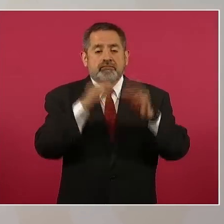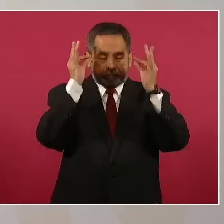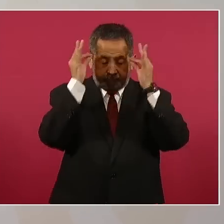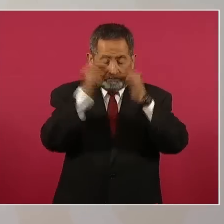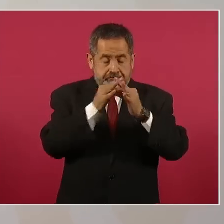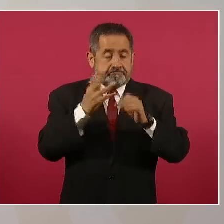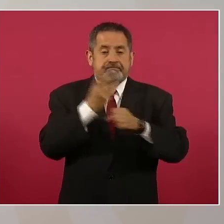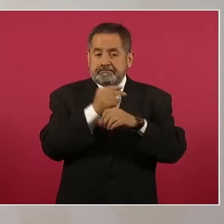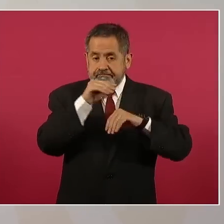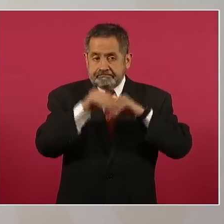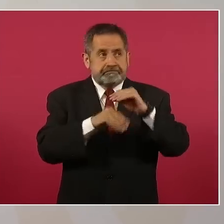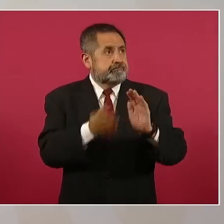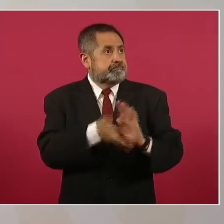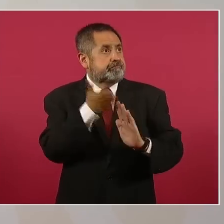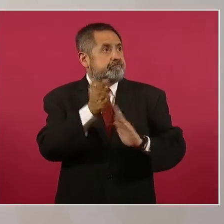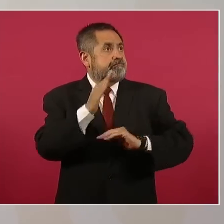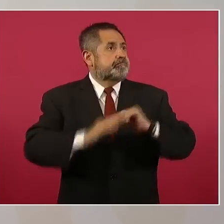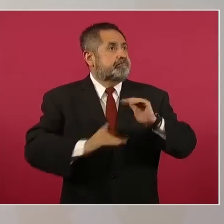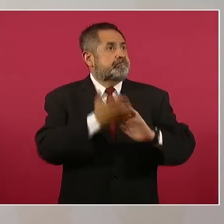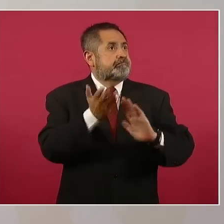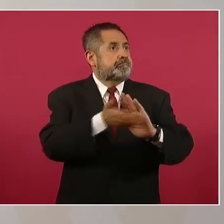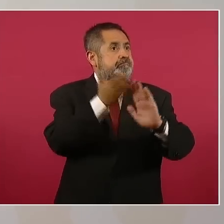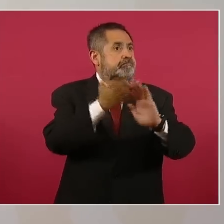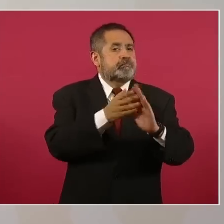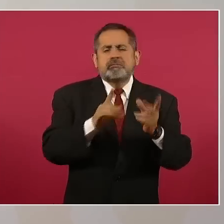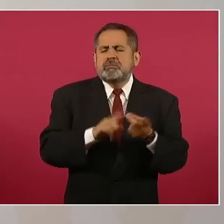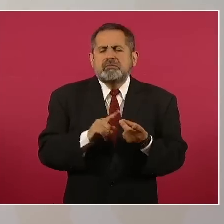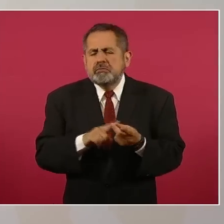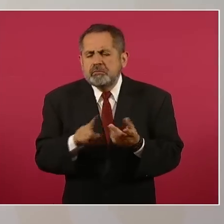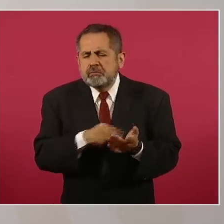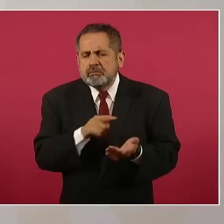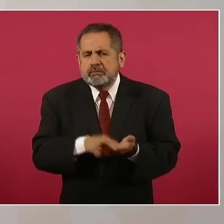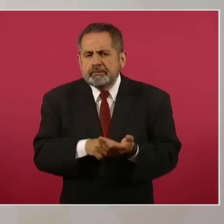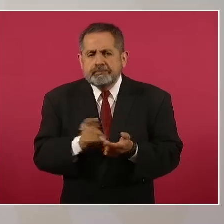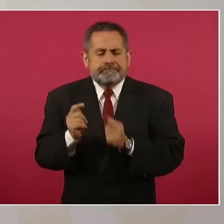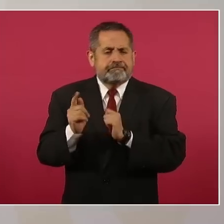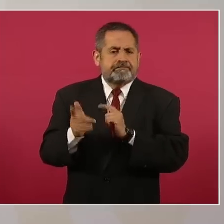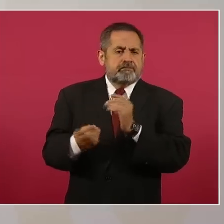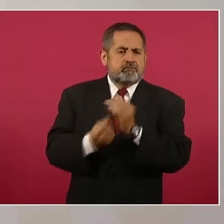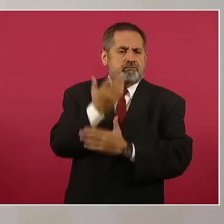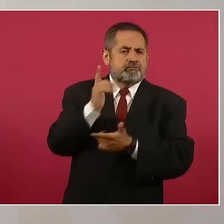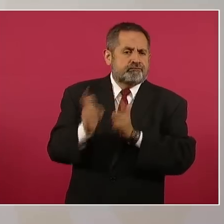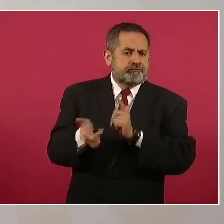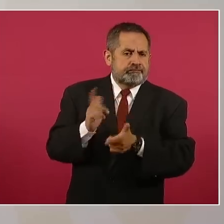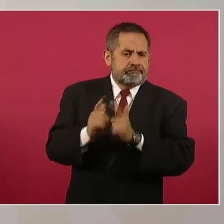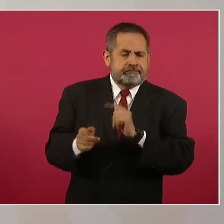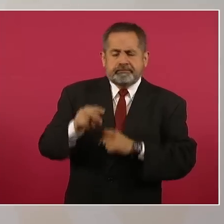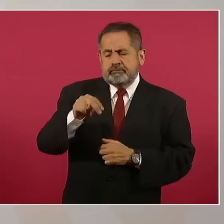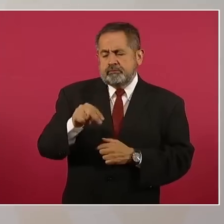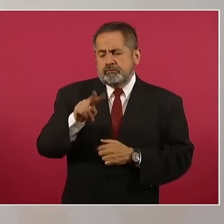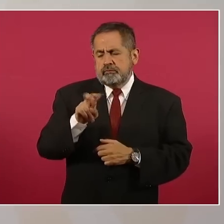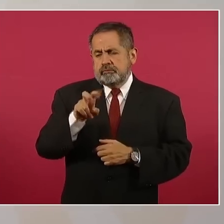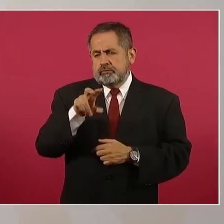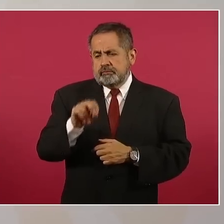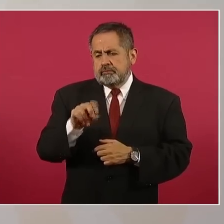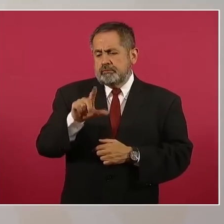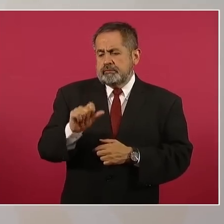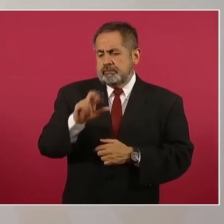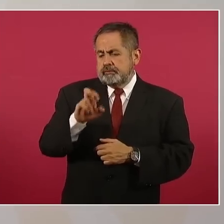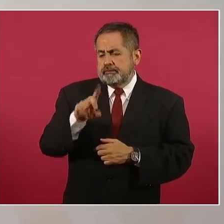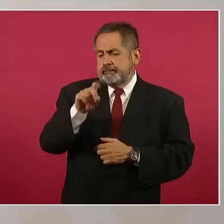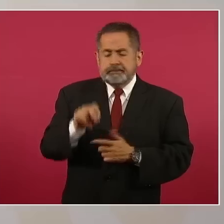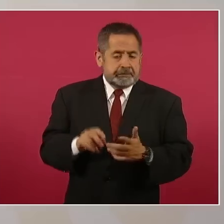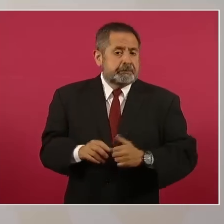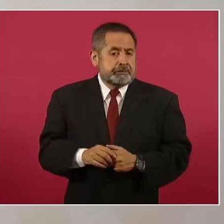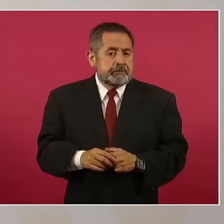en Nuevo Laredo, inclusive se